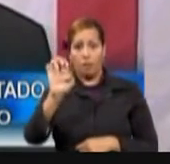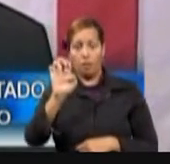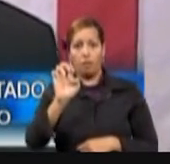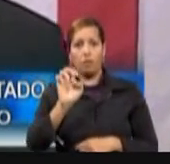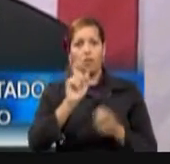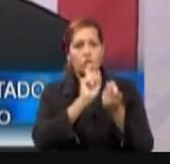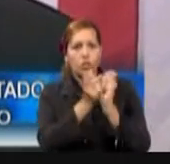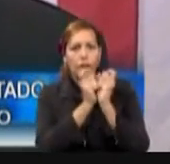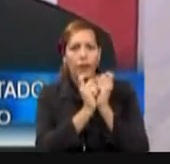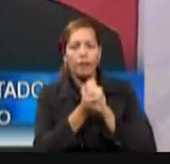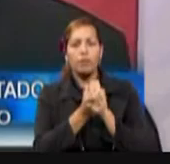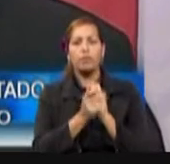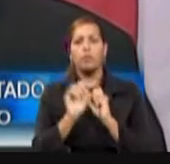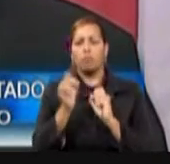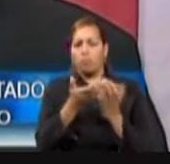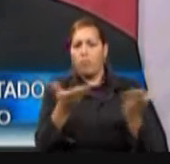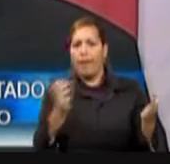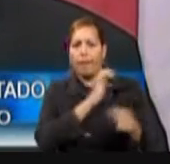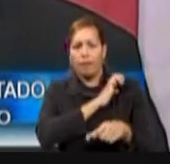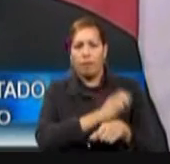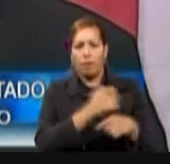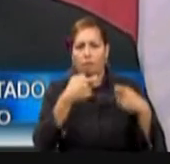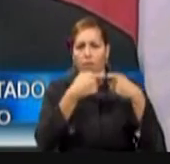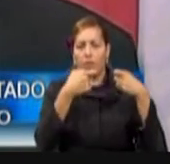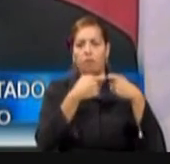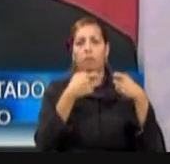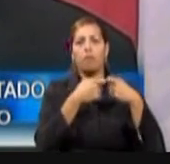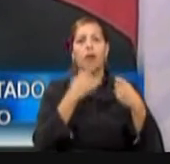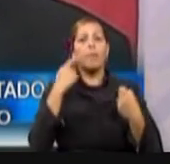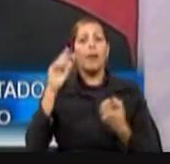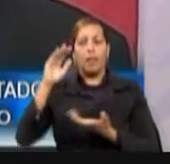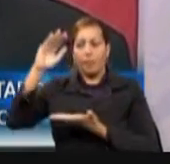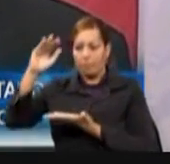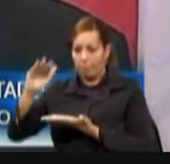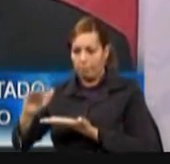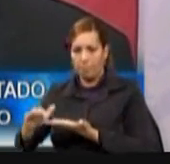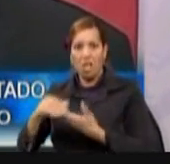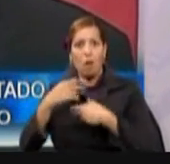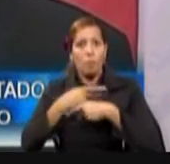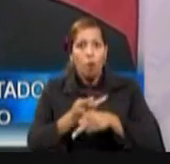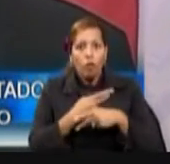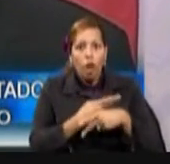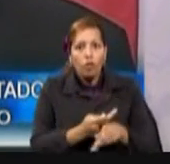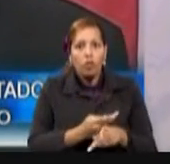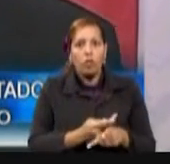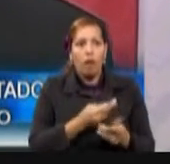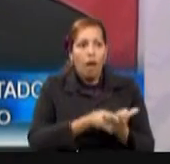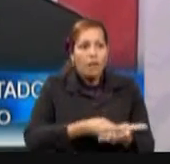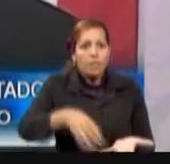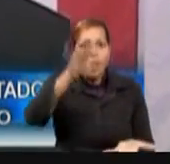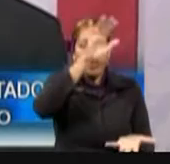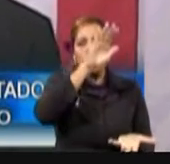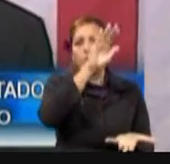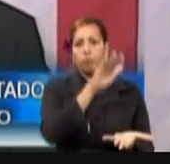y la administración de asuntos de energía, de forma tal que bajemos los costos de producción y de transmisión.